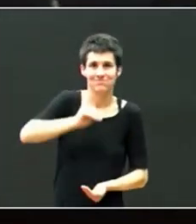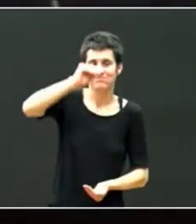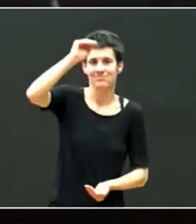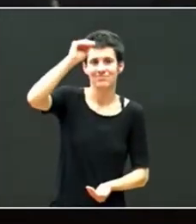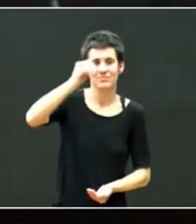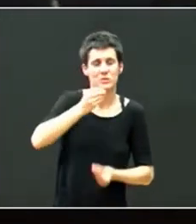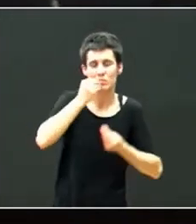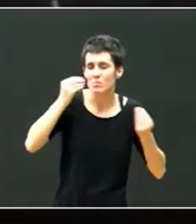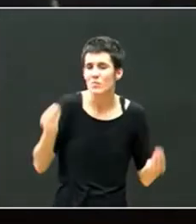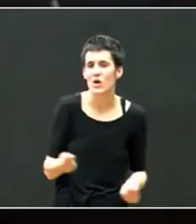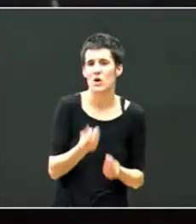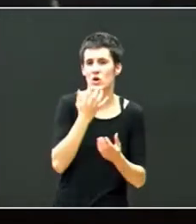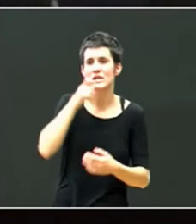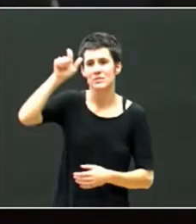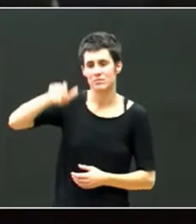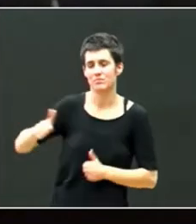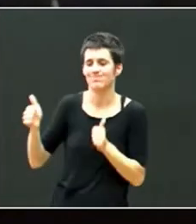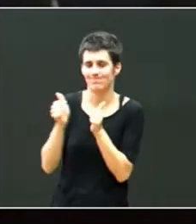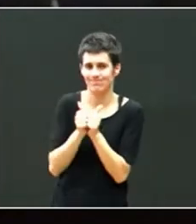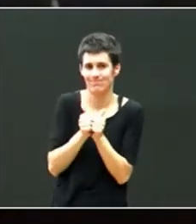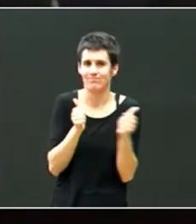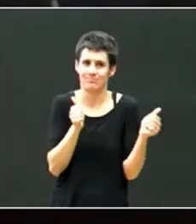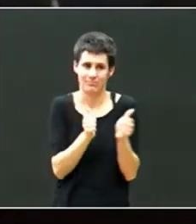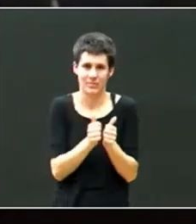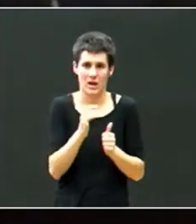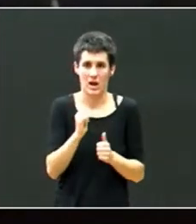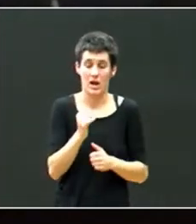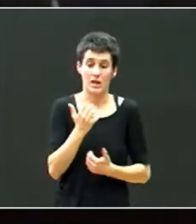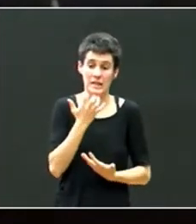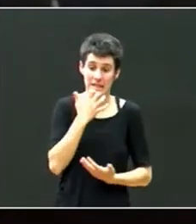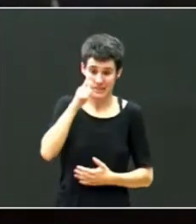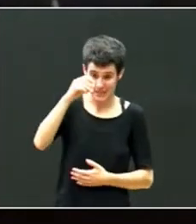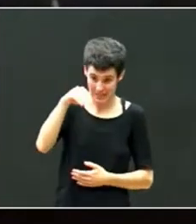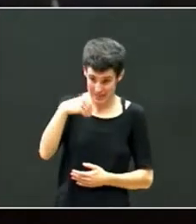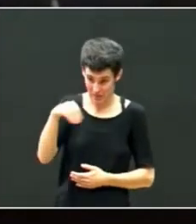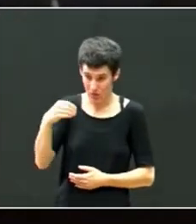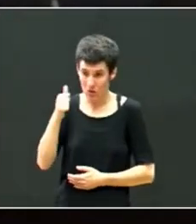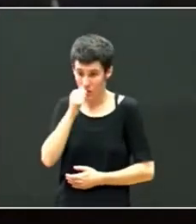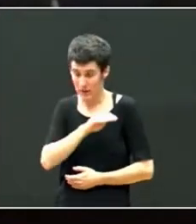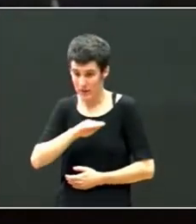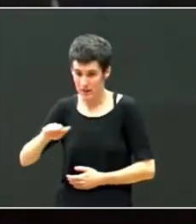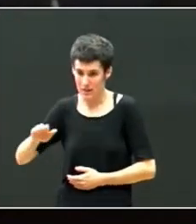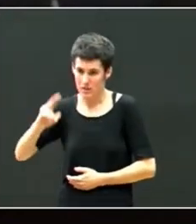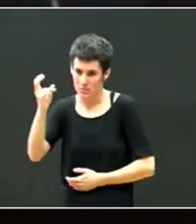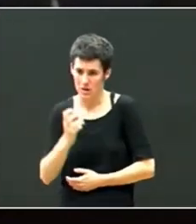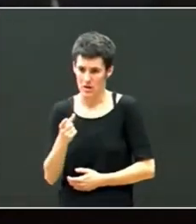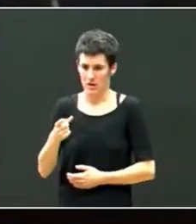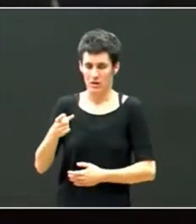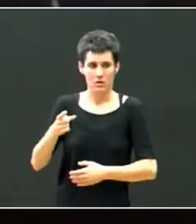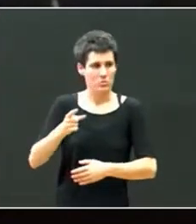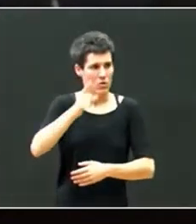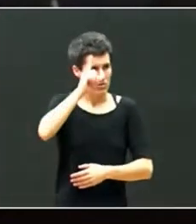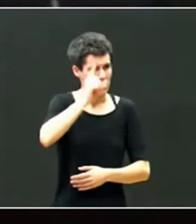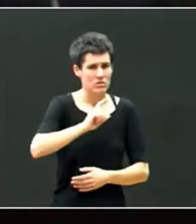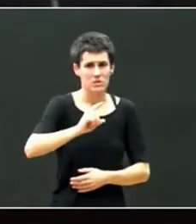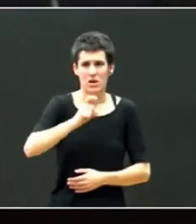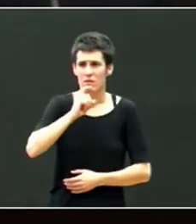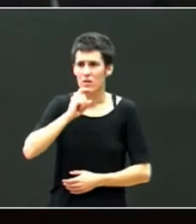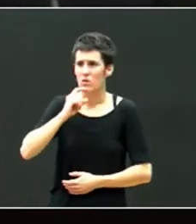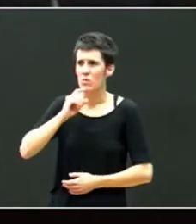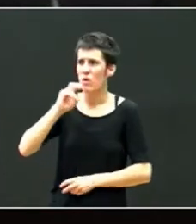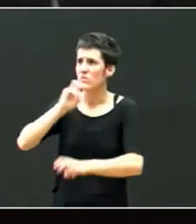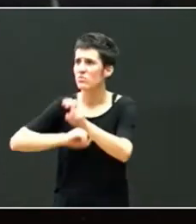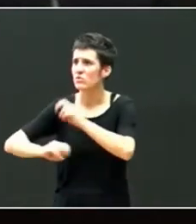estas figuras que sucede cuando un vino un menor dañado que no ha aprendido a encontrar el consuelo el apoyo y a confiar en los demás es al